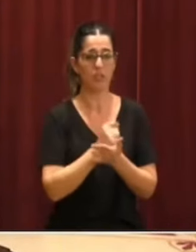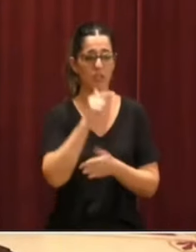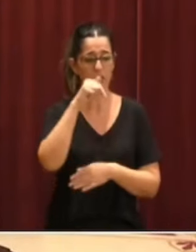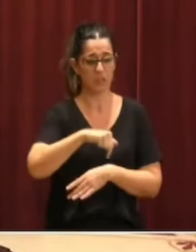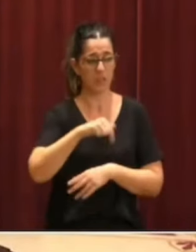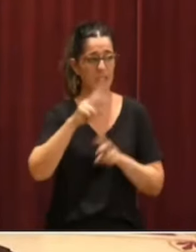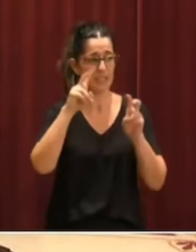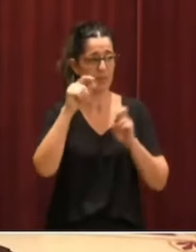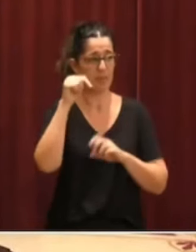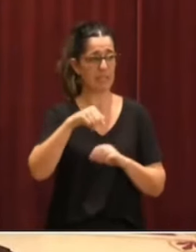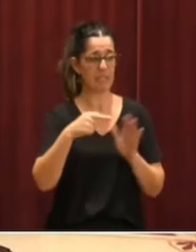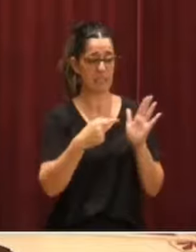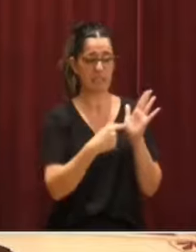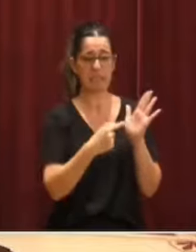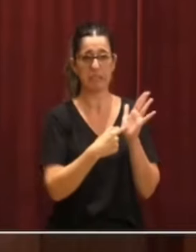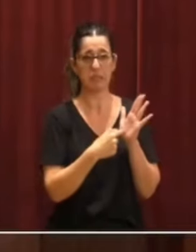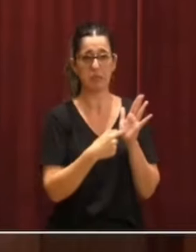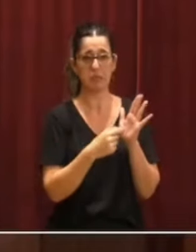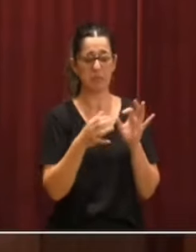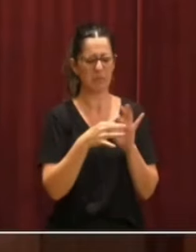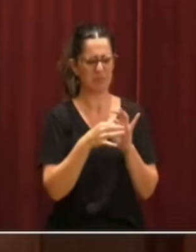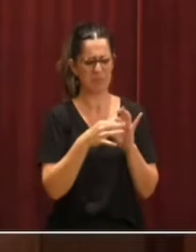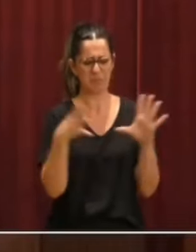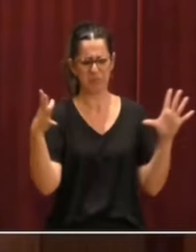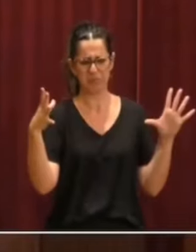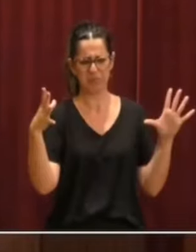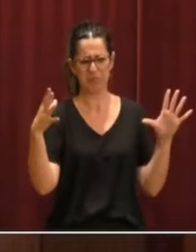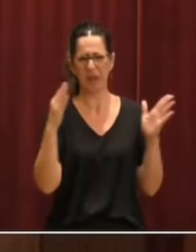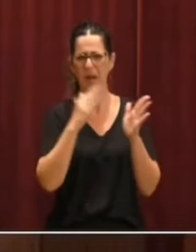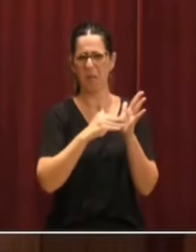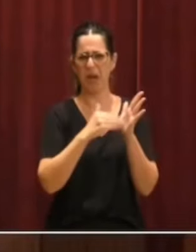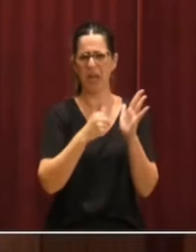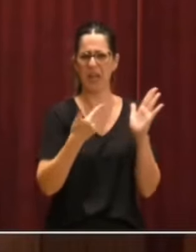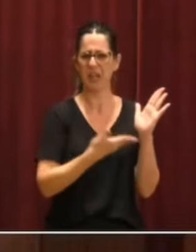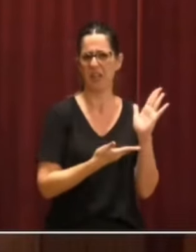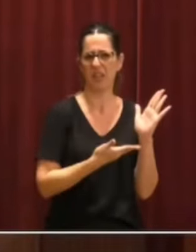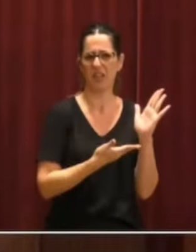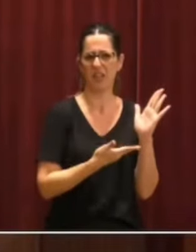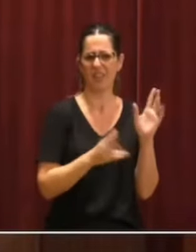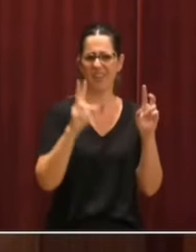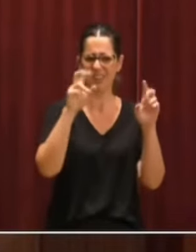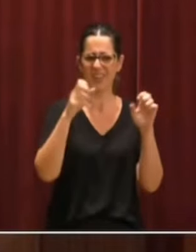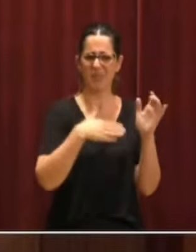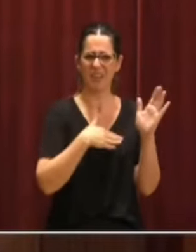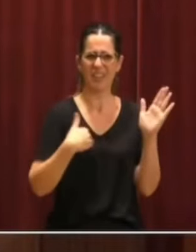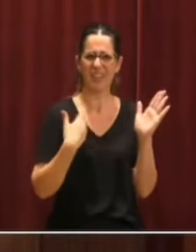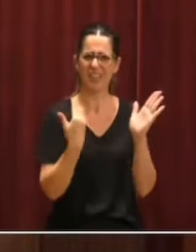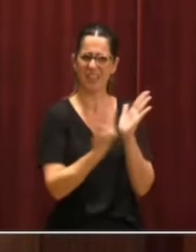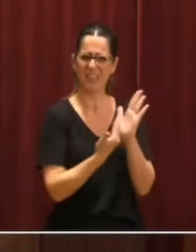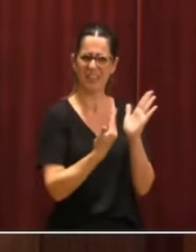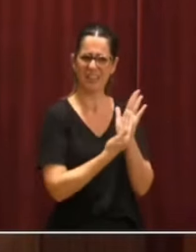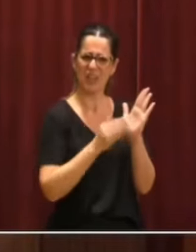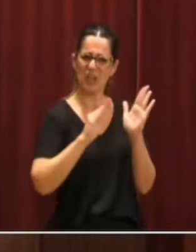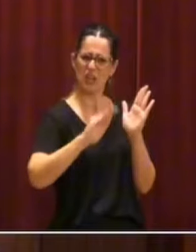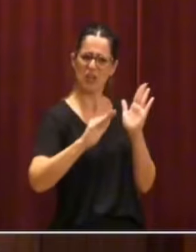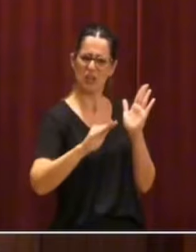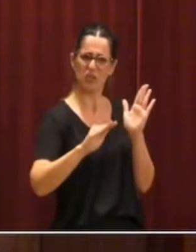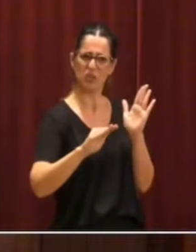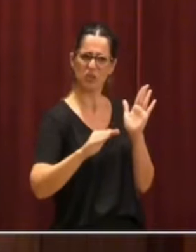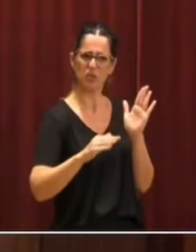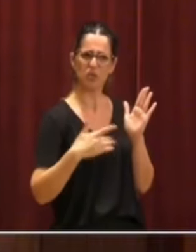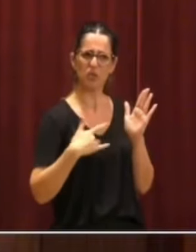tema no tiene nada que ver con las riadas de Valencia. Este tema es que ustedes pretenden poner sus zarpas